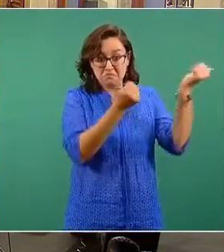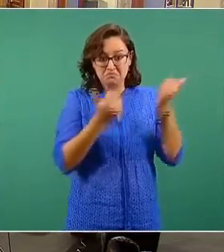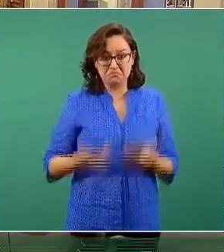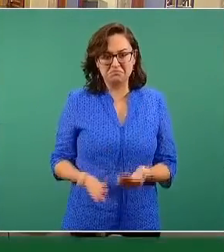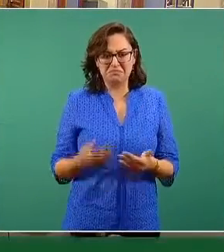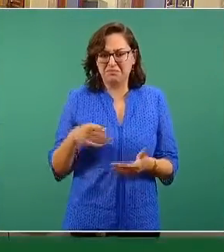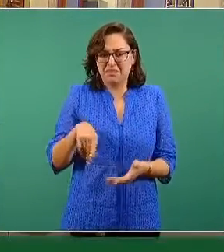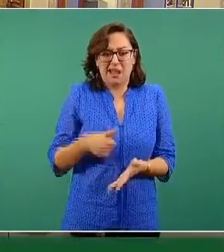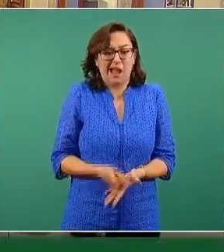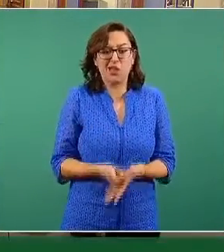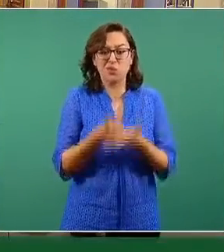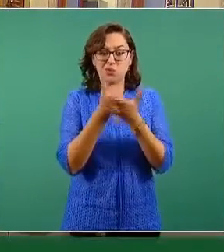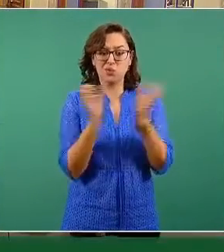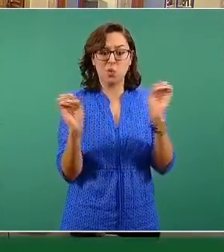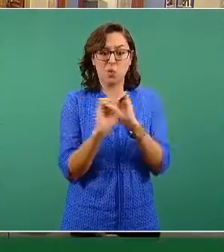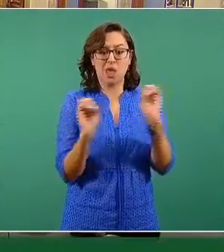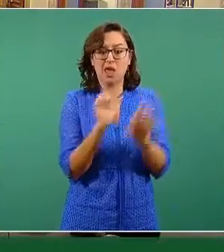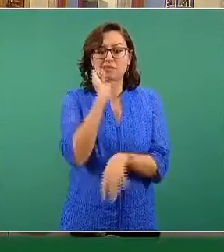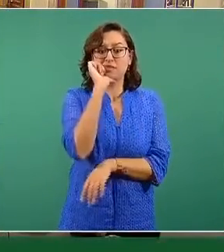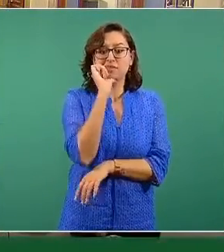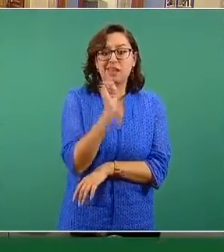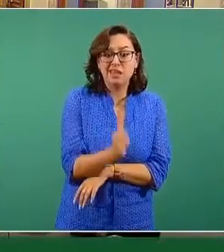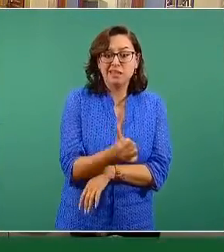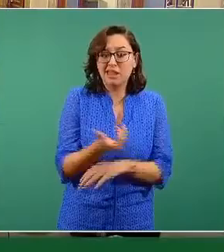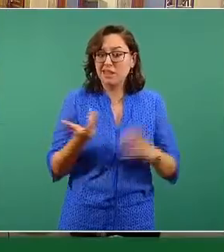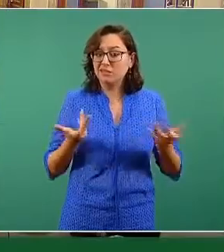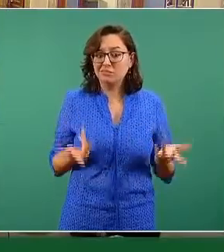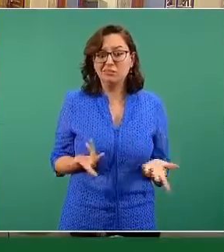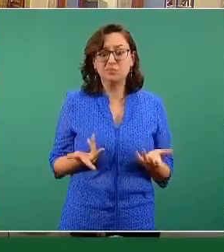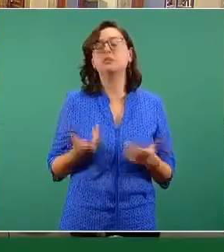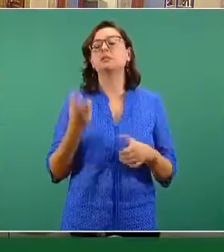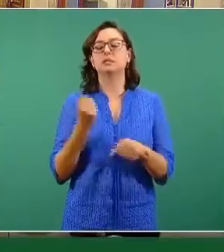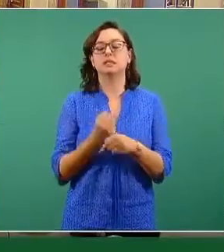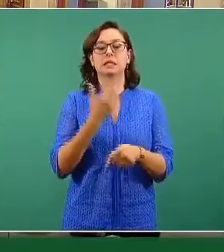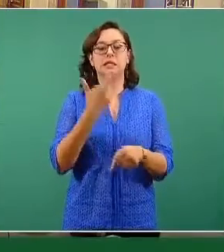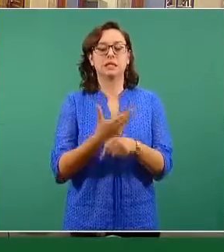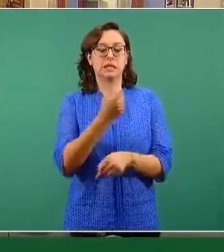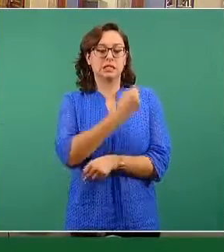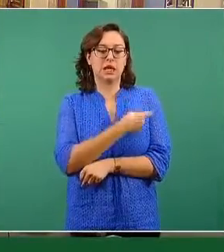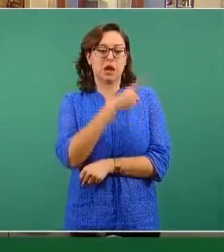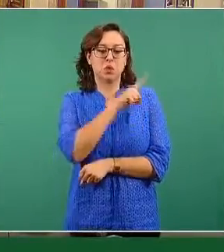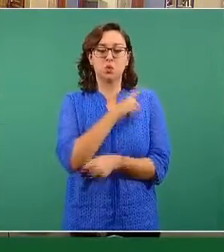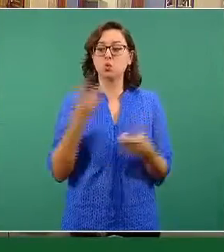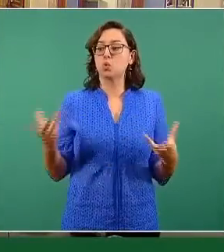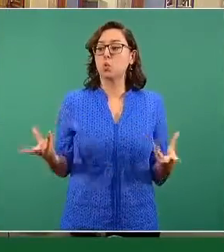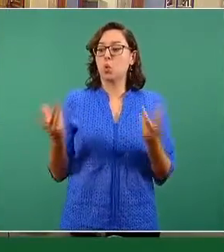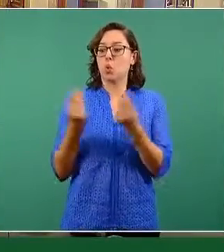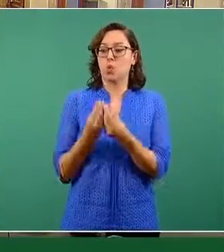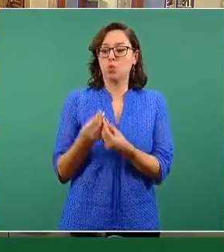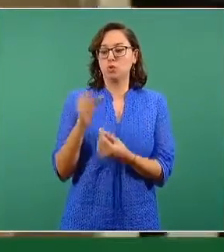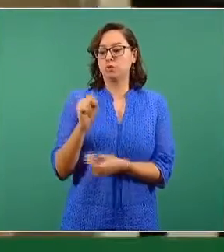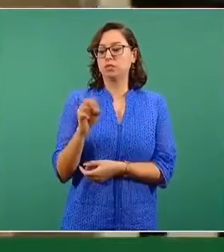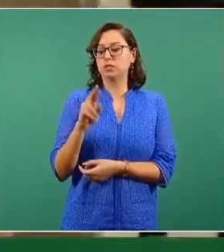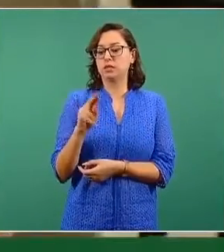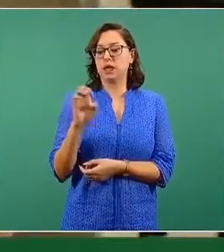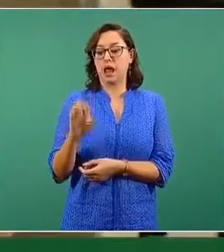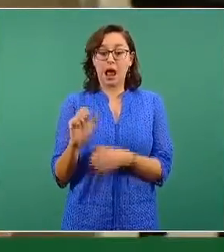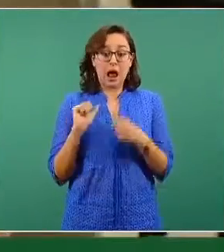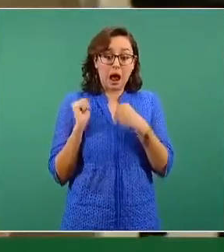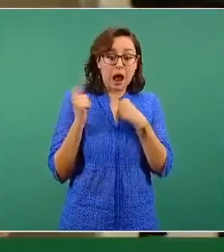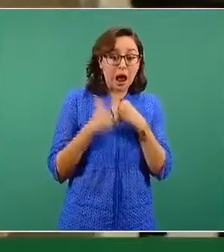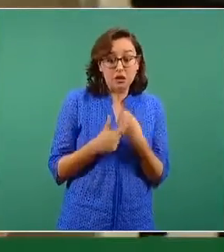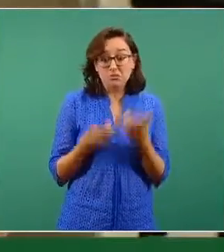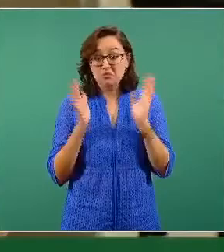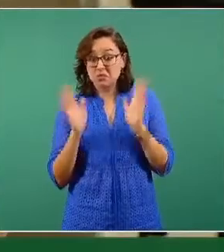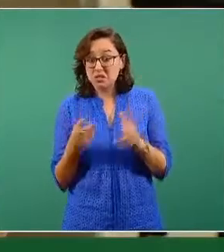quisiera saber si la Secretaría de Salud, en conjunto con el canciller, hay una posibilidad de